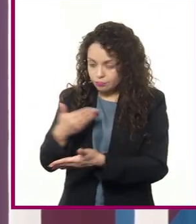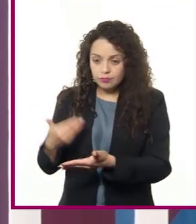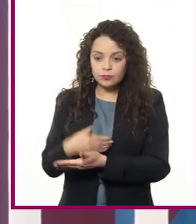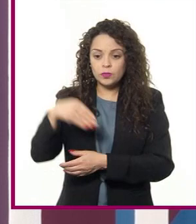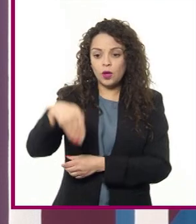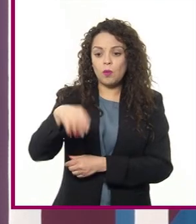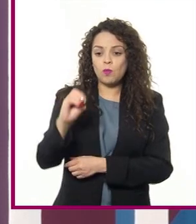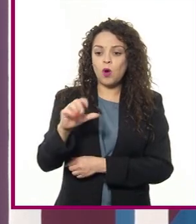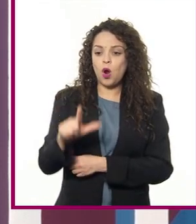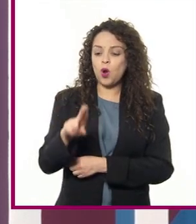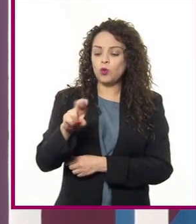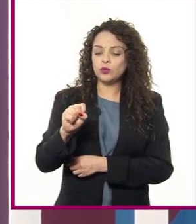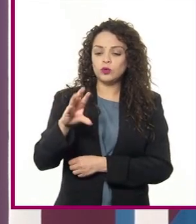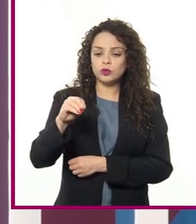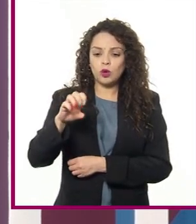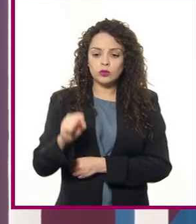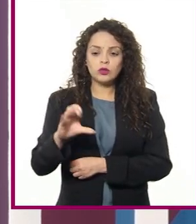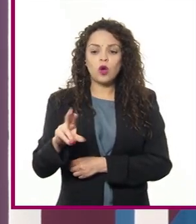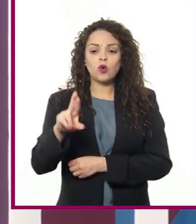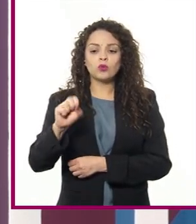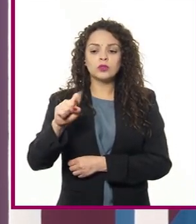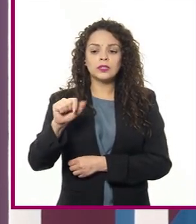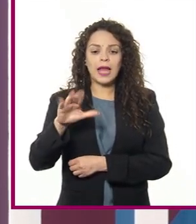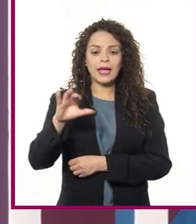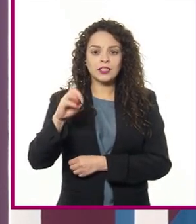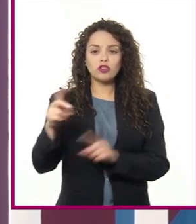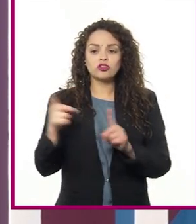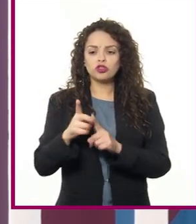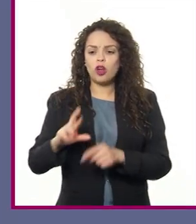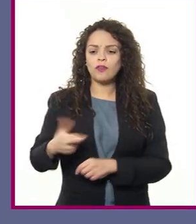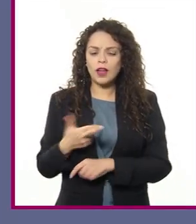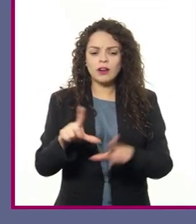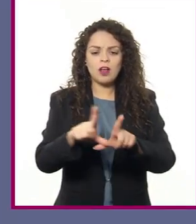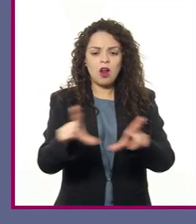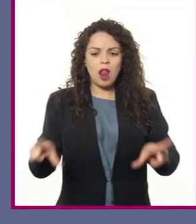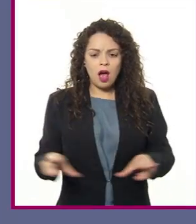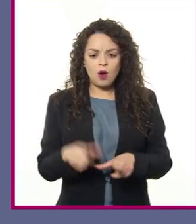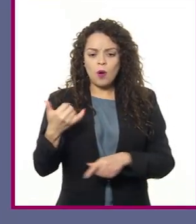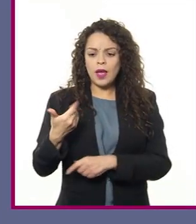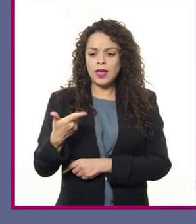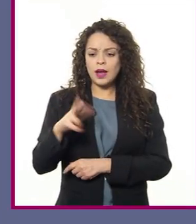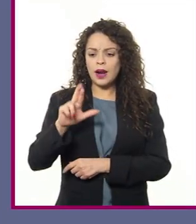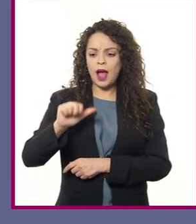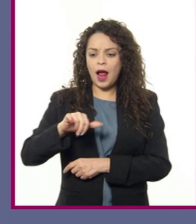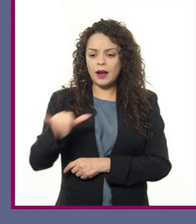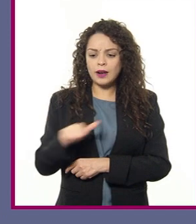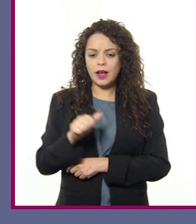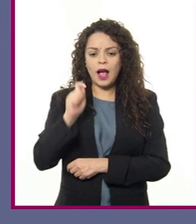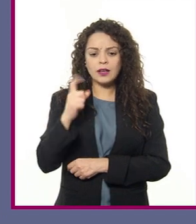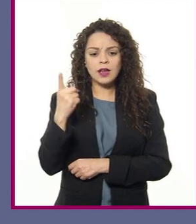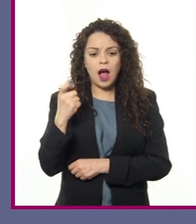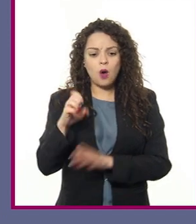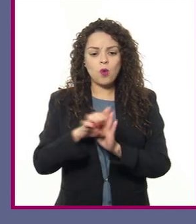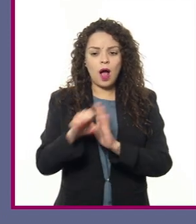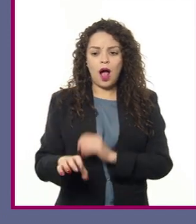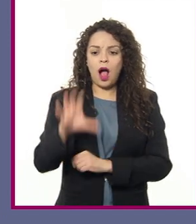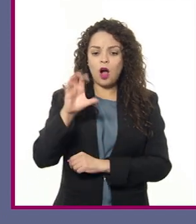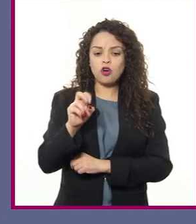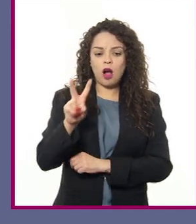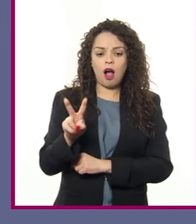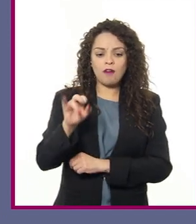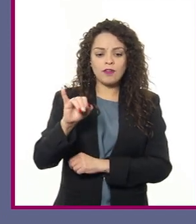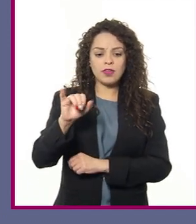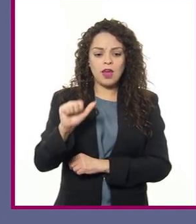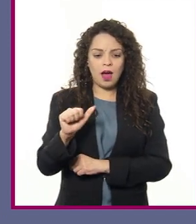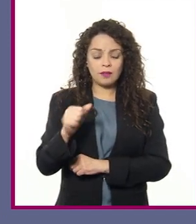en ríos, lagos, lagunas y granjas acuícolas. 20. Como la granja acuícola de cobia, un pez de